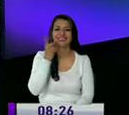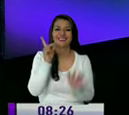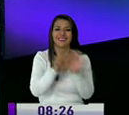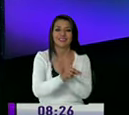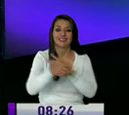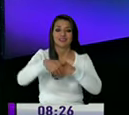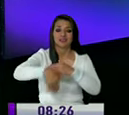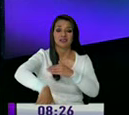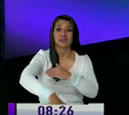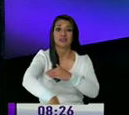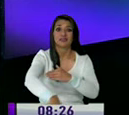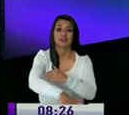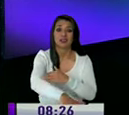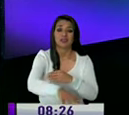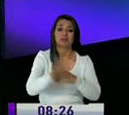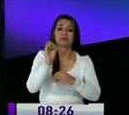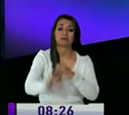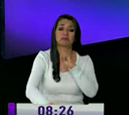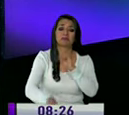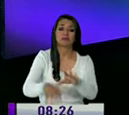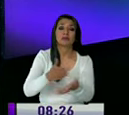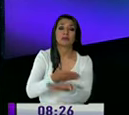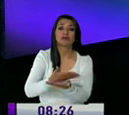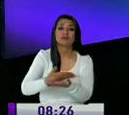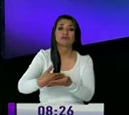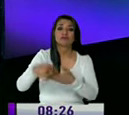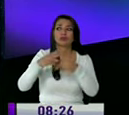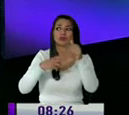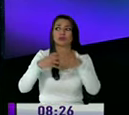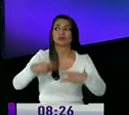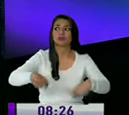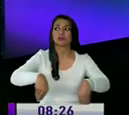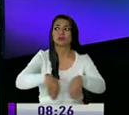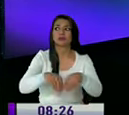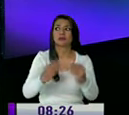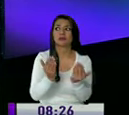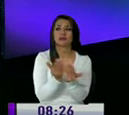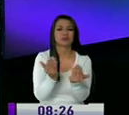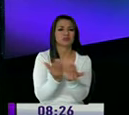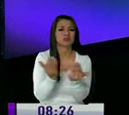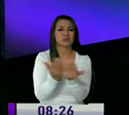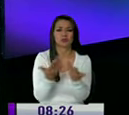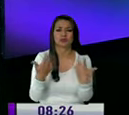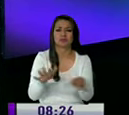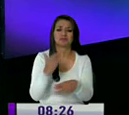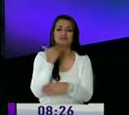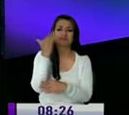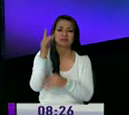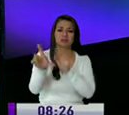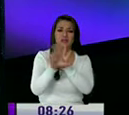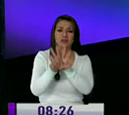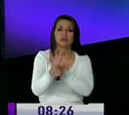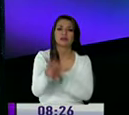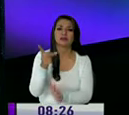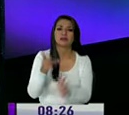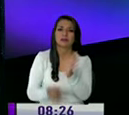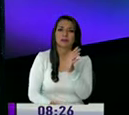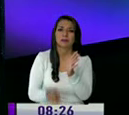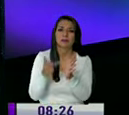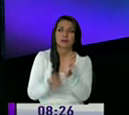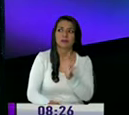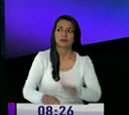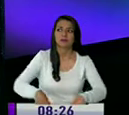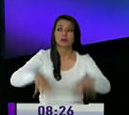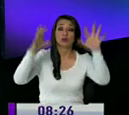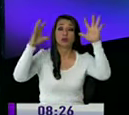quebrada se está botando escombros tierra basura en fin hacen lo que les da la gana saben que pasa que temen que con las